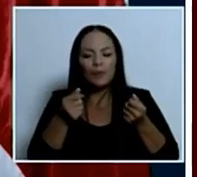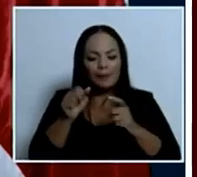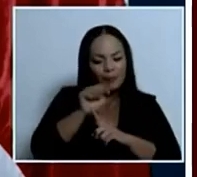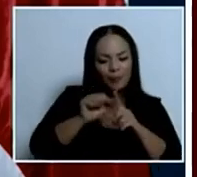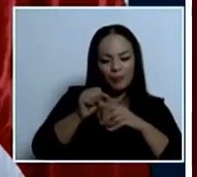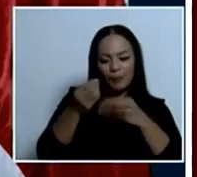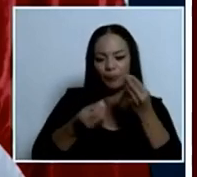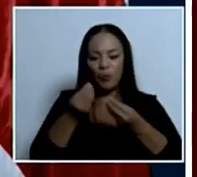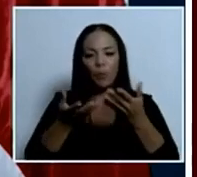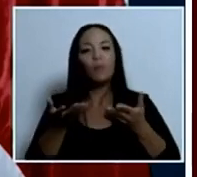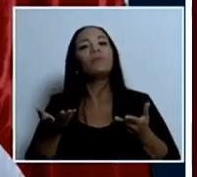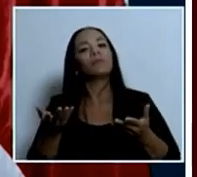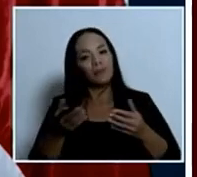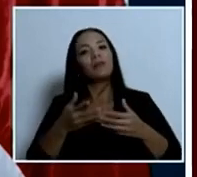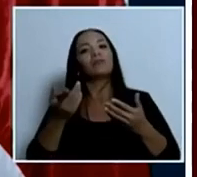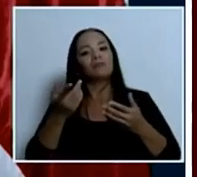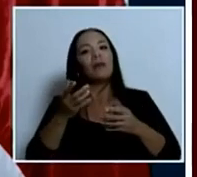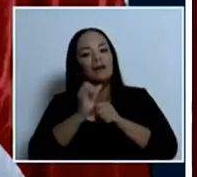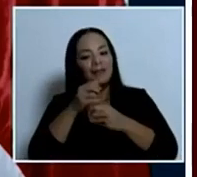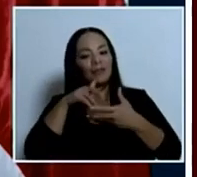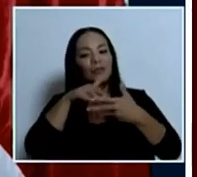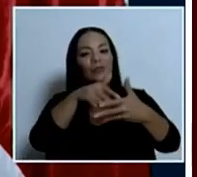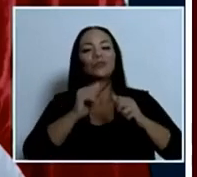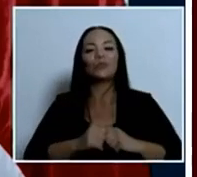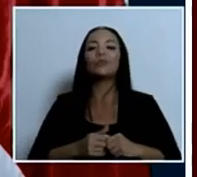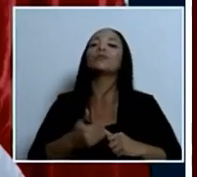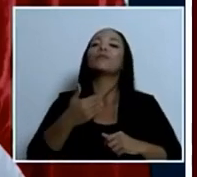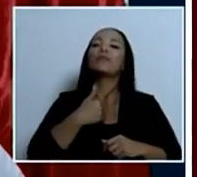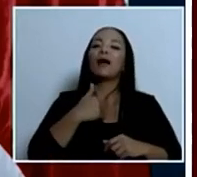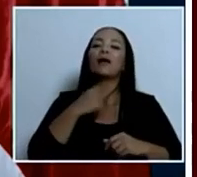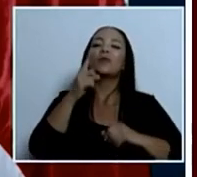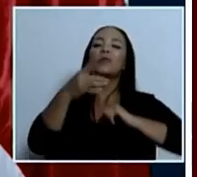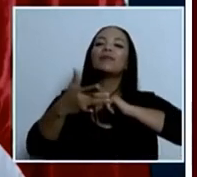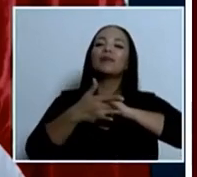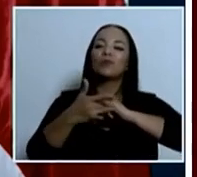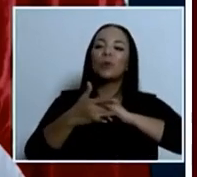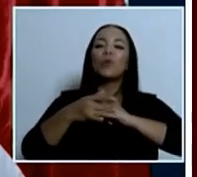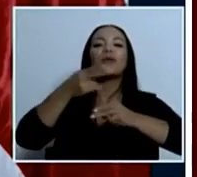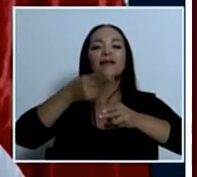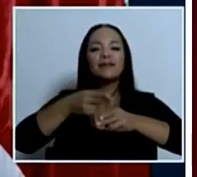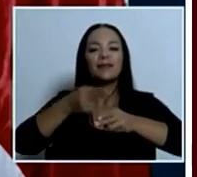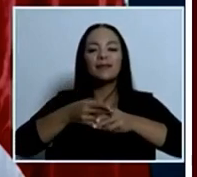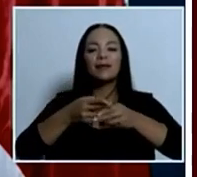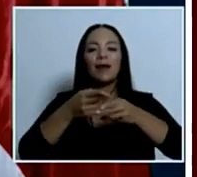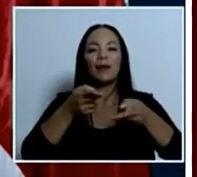de haciendo los estudios y hay una tecnología que se llama